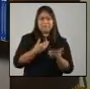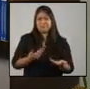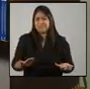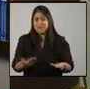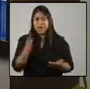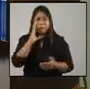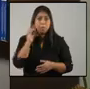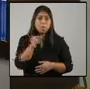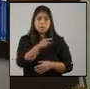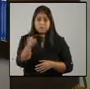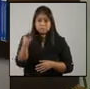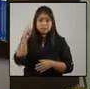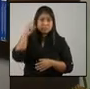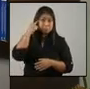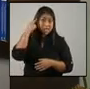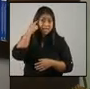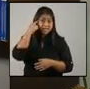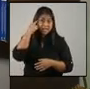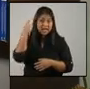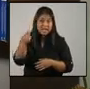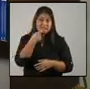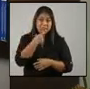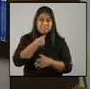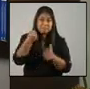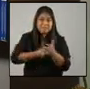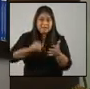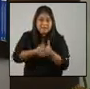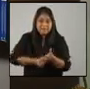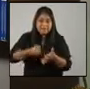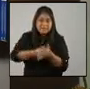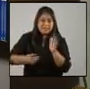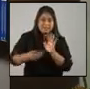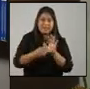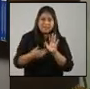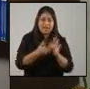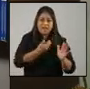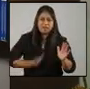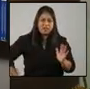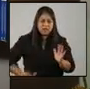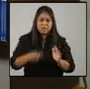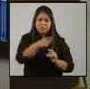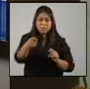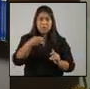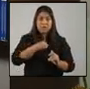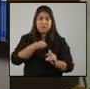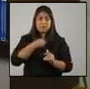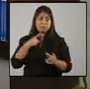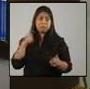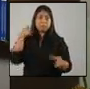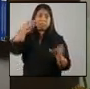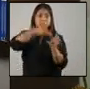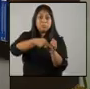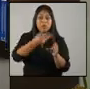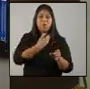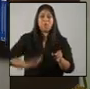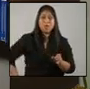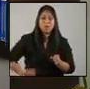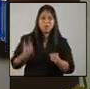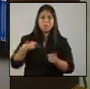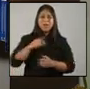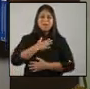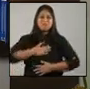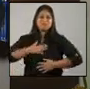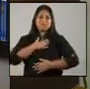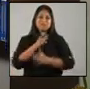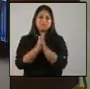quienes creen que actuar sediciosamente les hará alcanzar el poder político para asegurar, seguir disfrutando